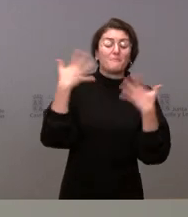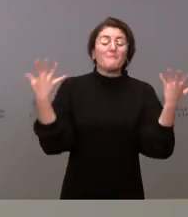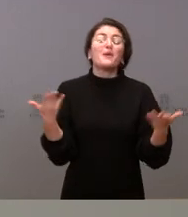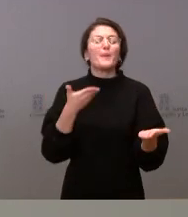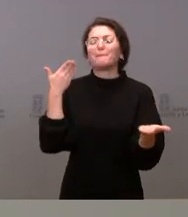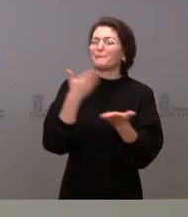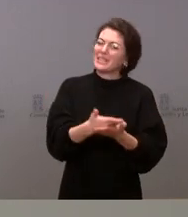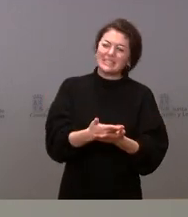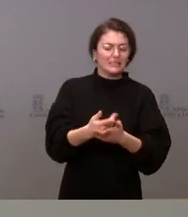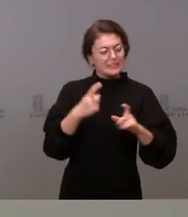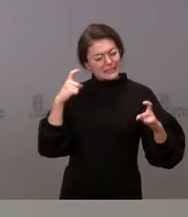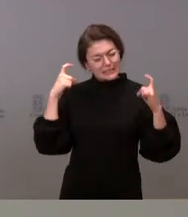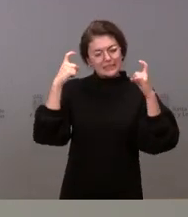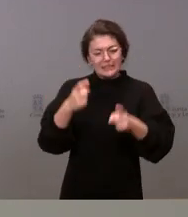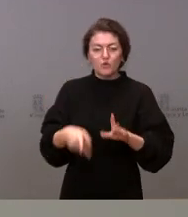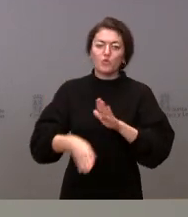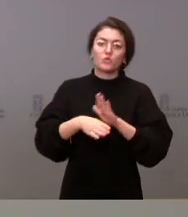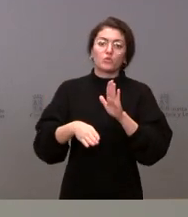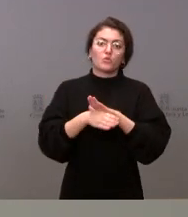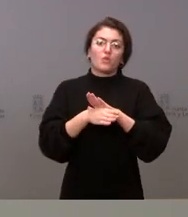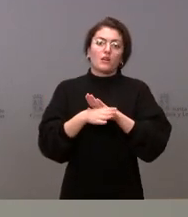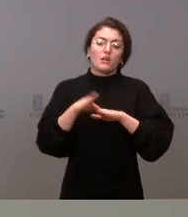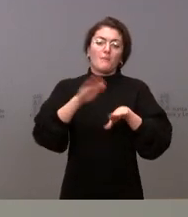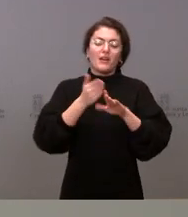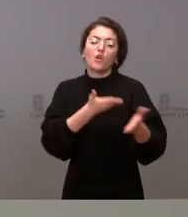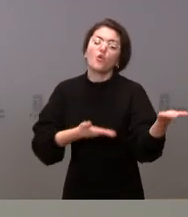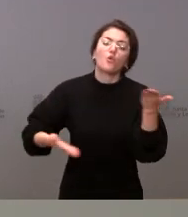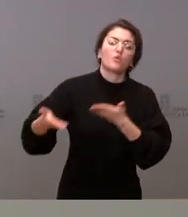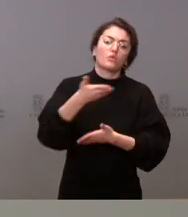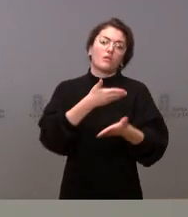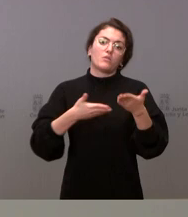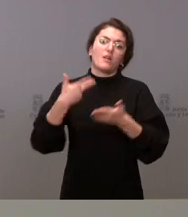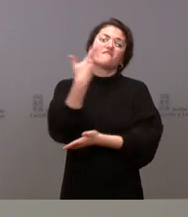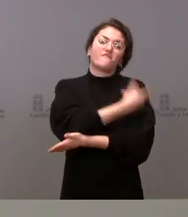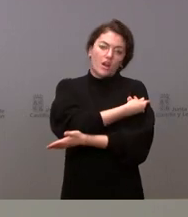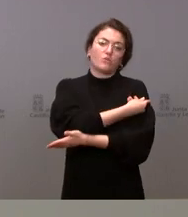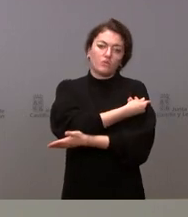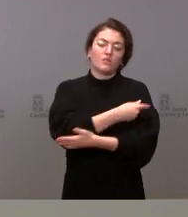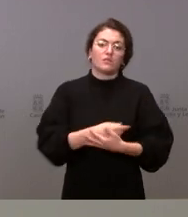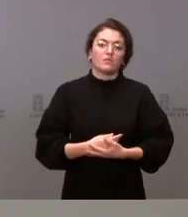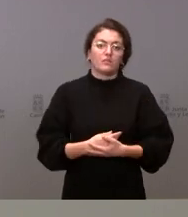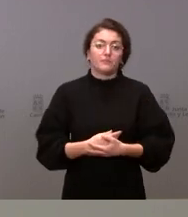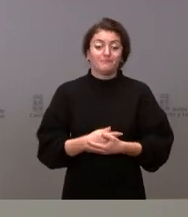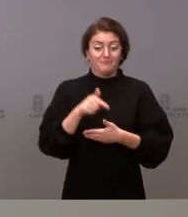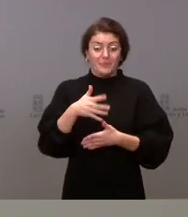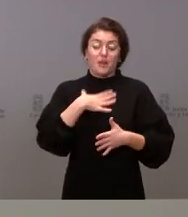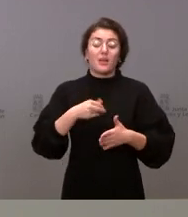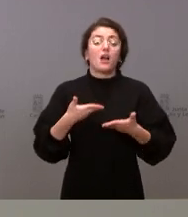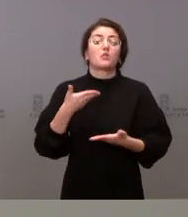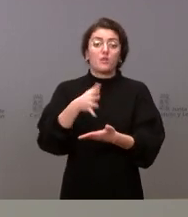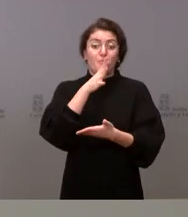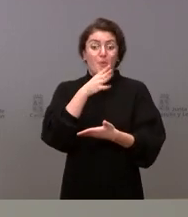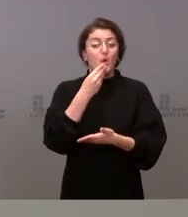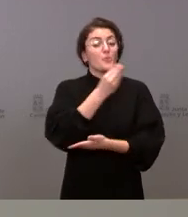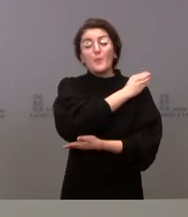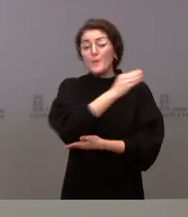sobresfuerzo y lo menos que podemos hacer es colaborar con la vacunación. Yo creo que en esto les podemos ayudar porque lo mejor que podemos hacer para